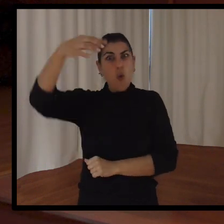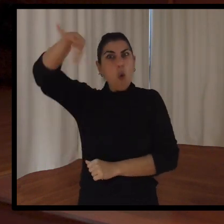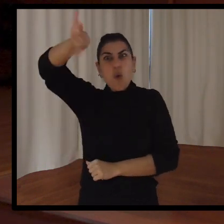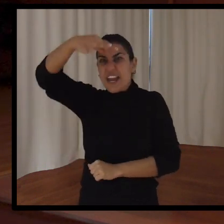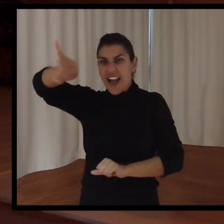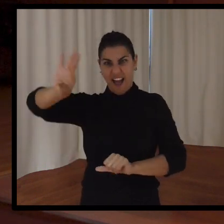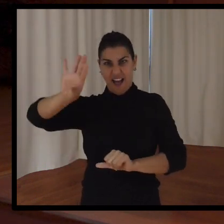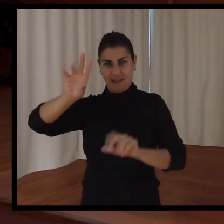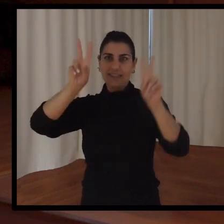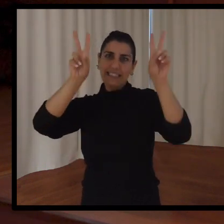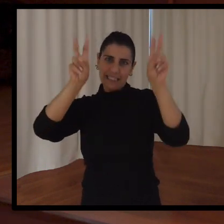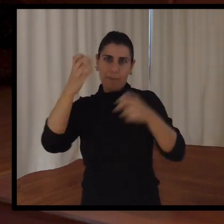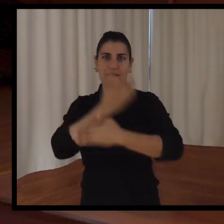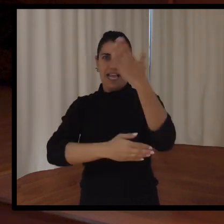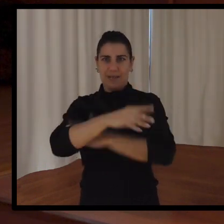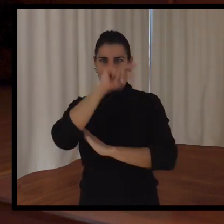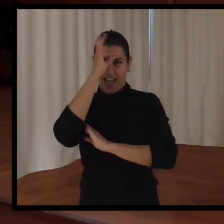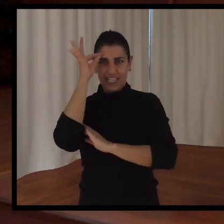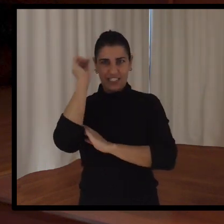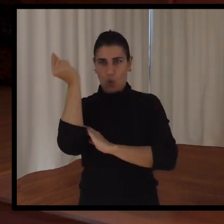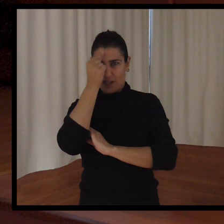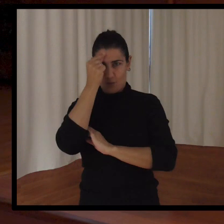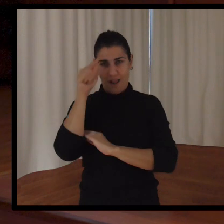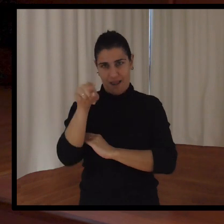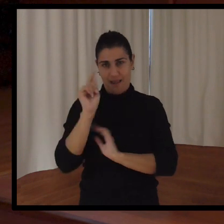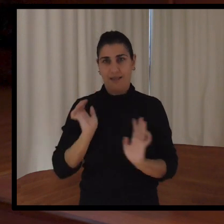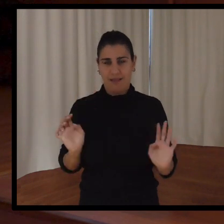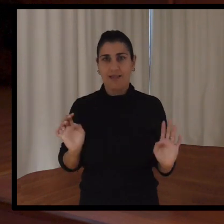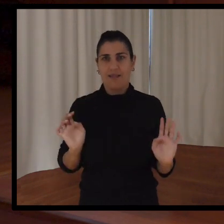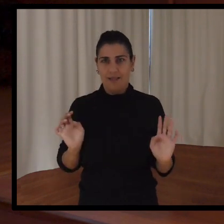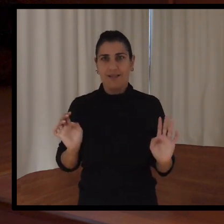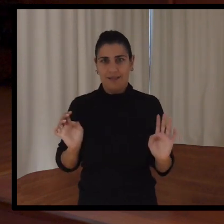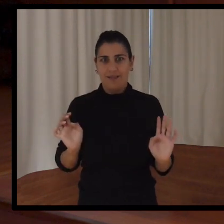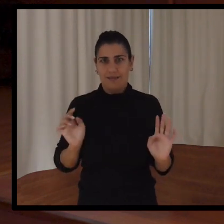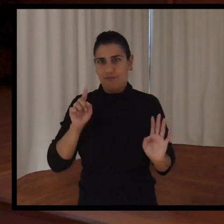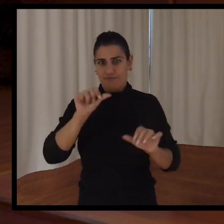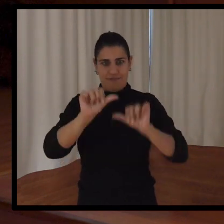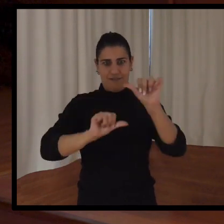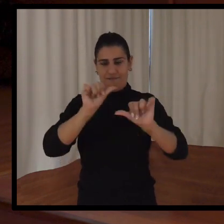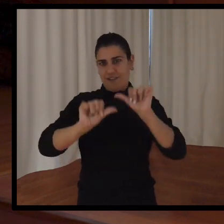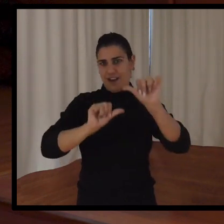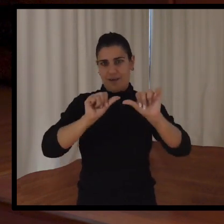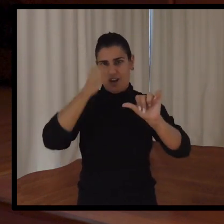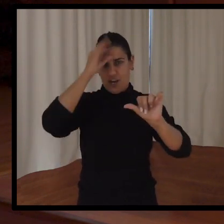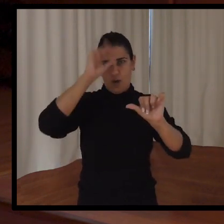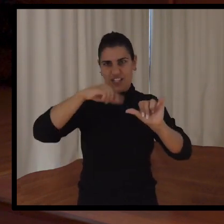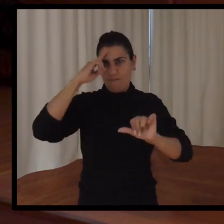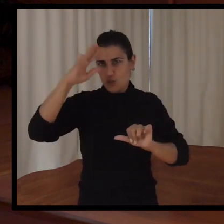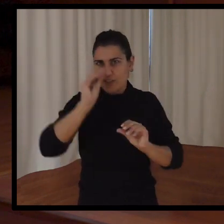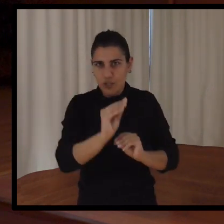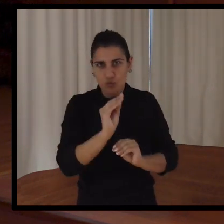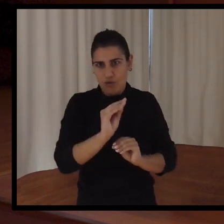mundo donde nunca se ha visto una tajeta roja. Ni creo que la haya, porque la filosofía de la Liga Genuine, de los